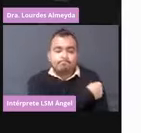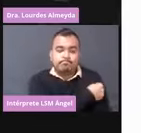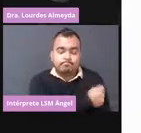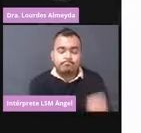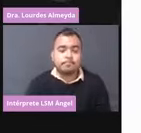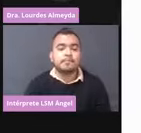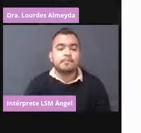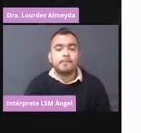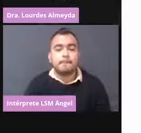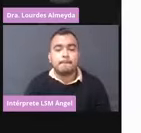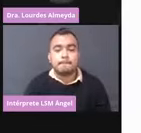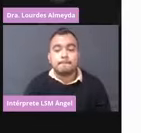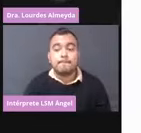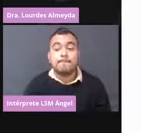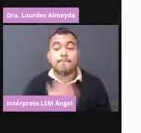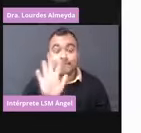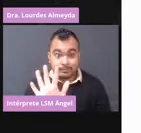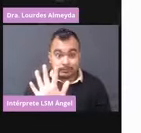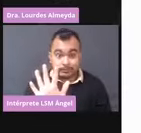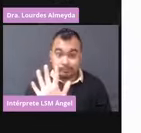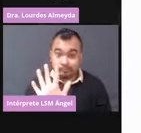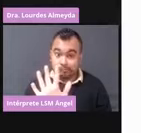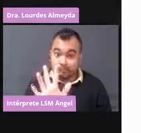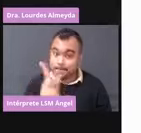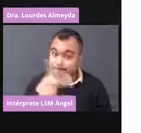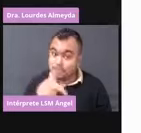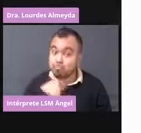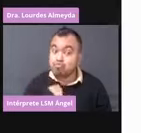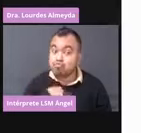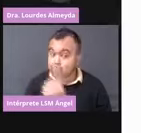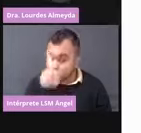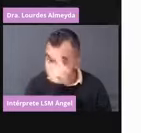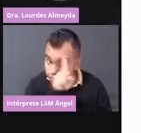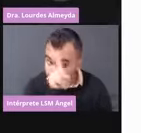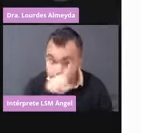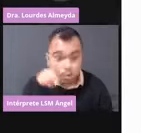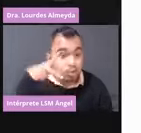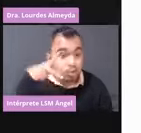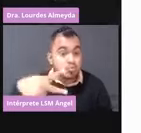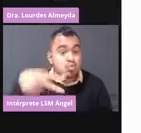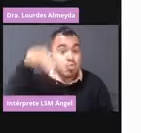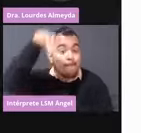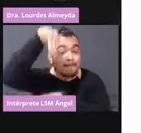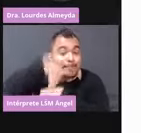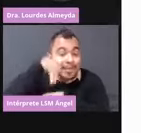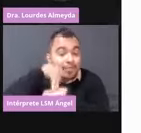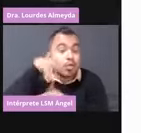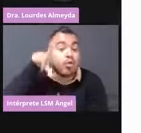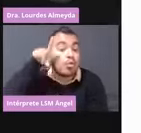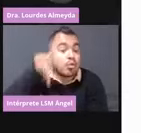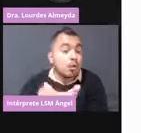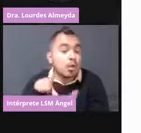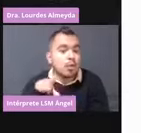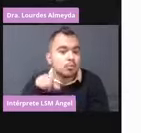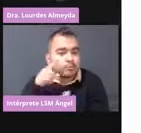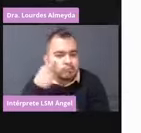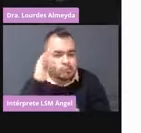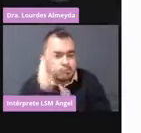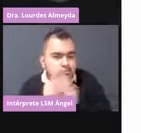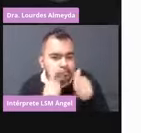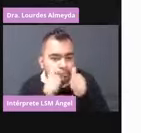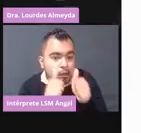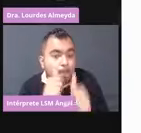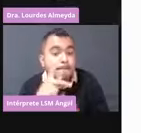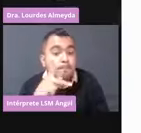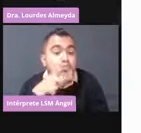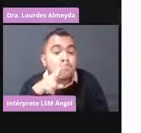No obstante, yo les recomiendo a usted que su médico tratante de la púrpura es el que le tiene que dar el visto